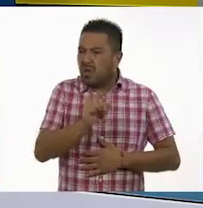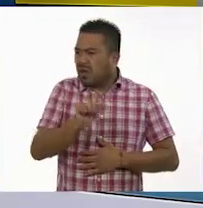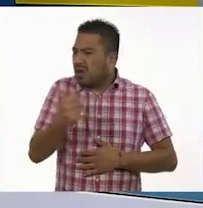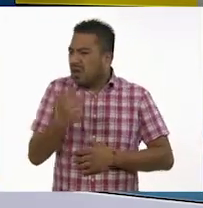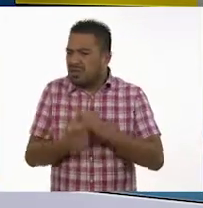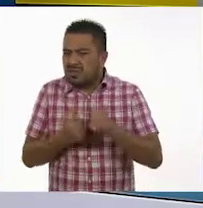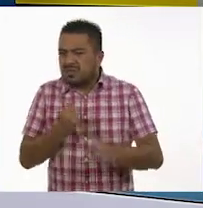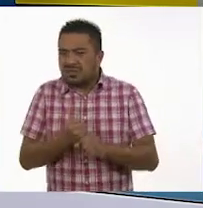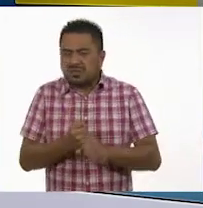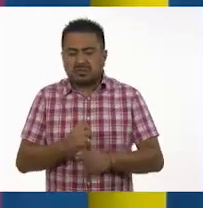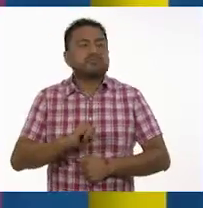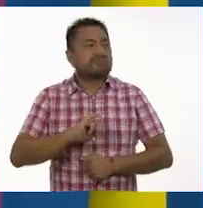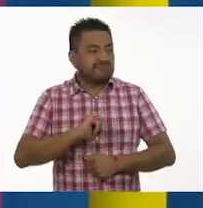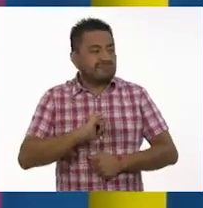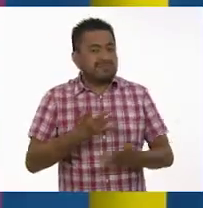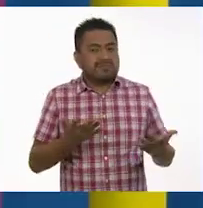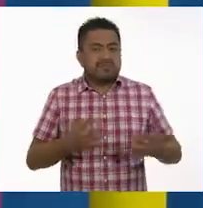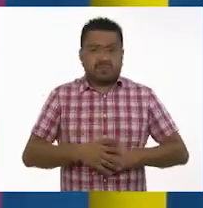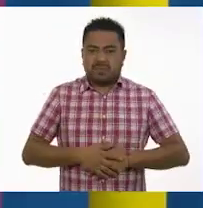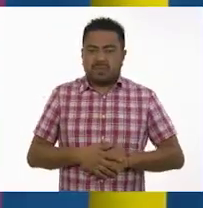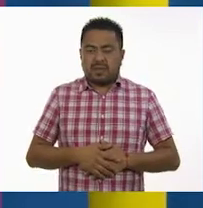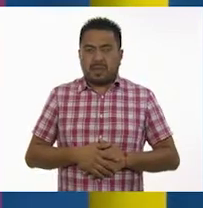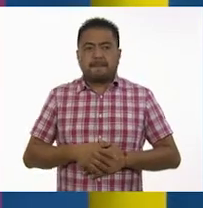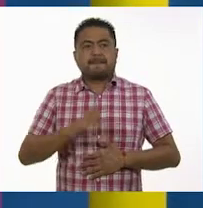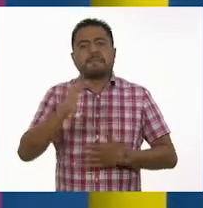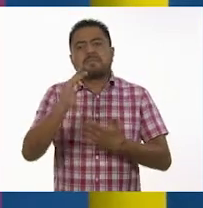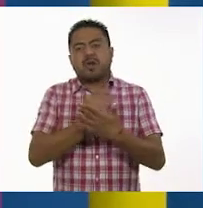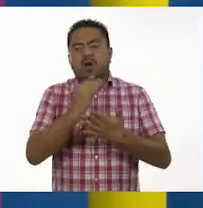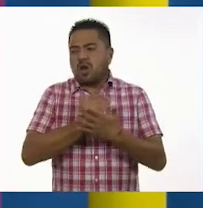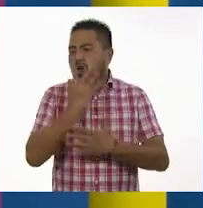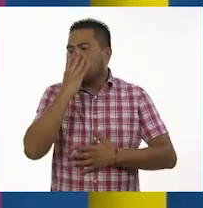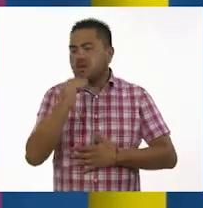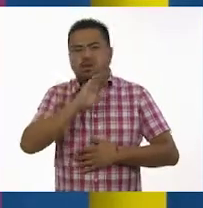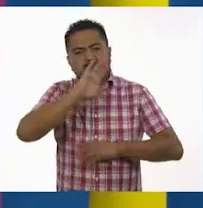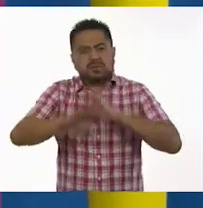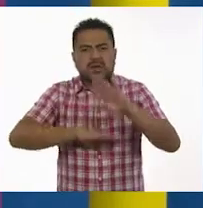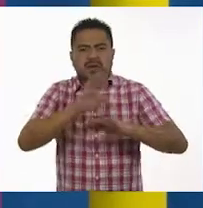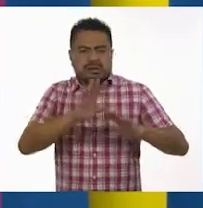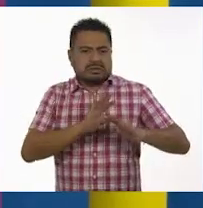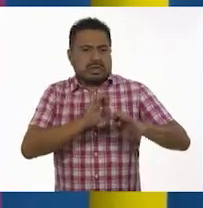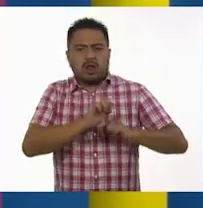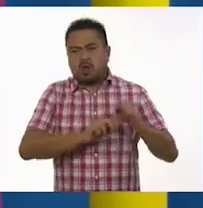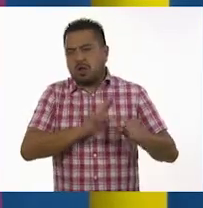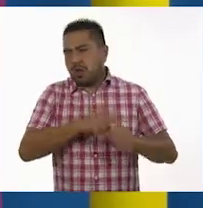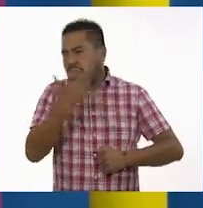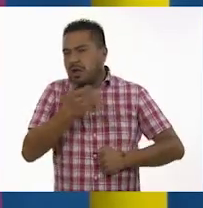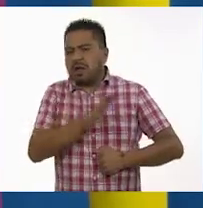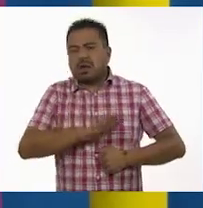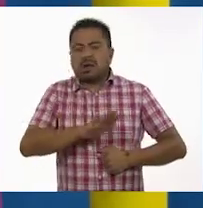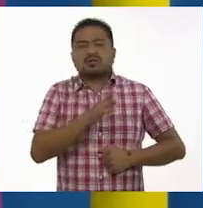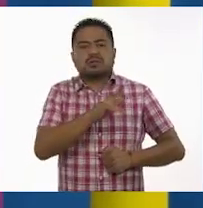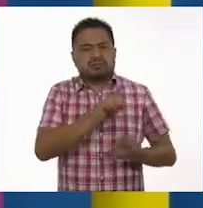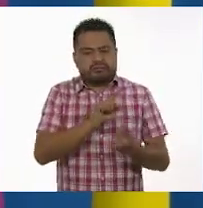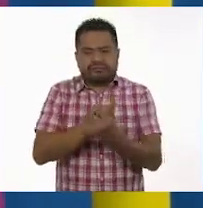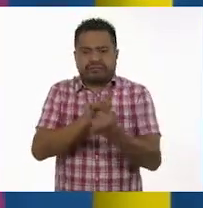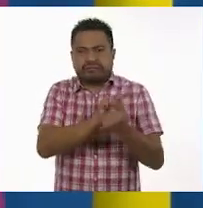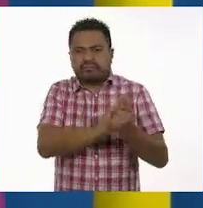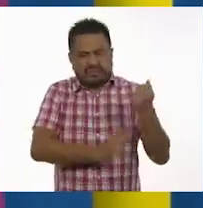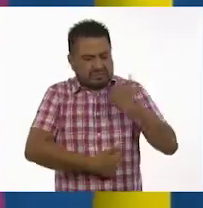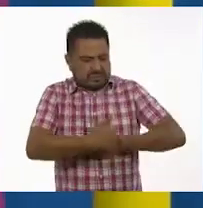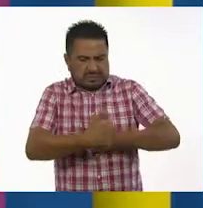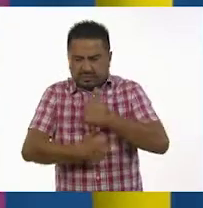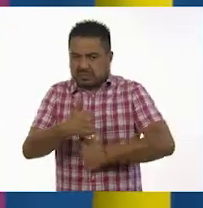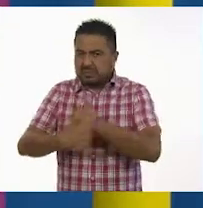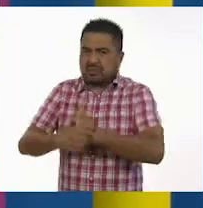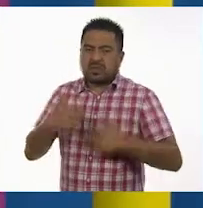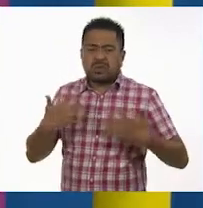8 años? Sí. Aunque pocos lobos mueren de causas naturales, muchos se enfrentan competencias,